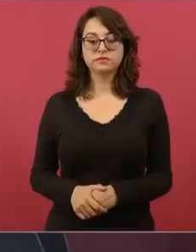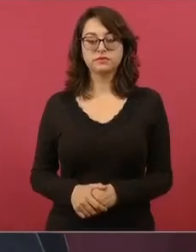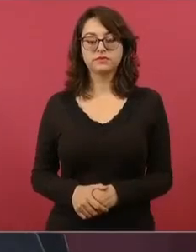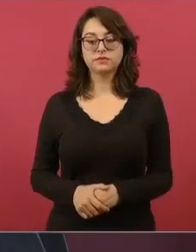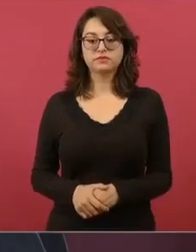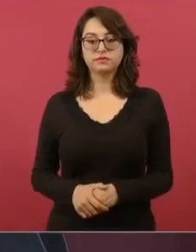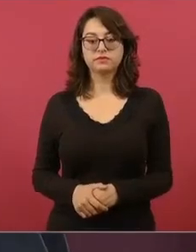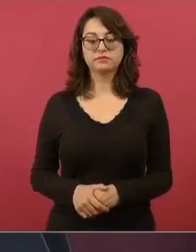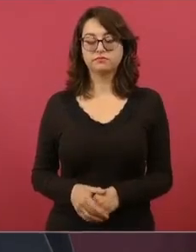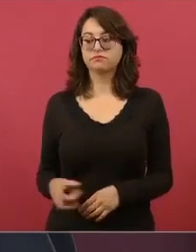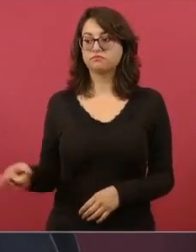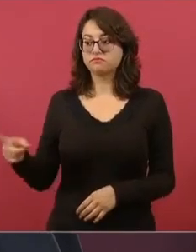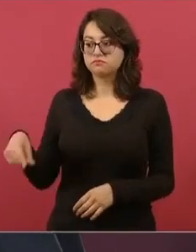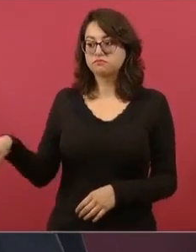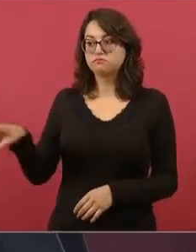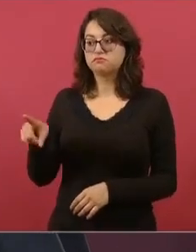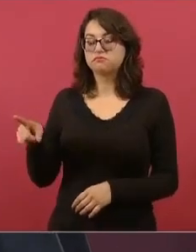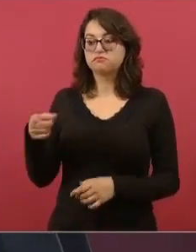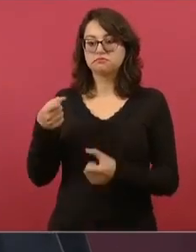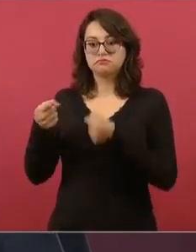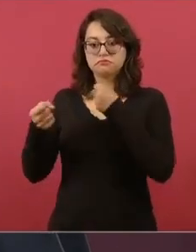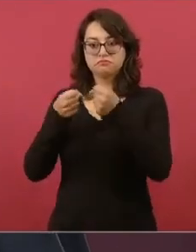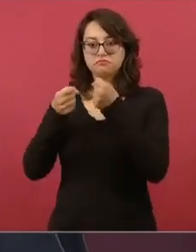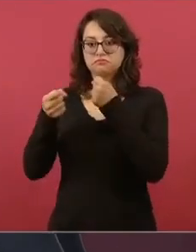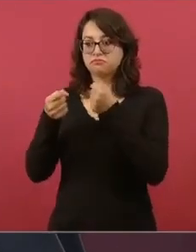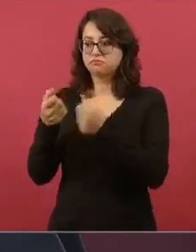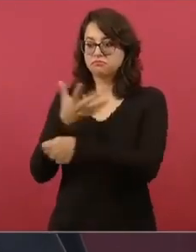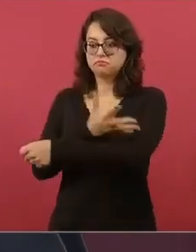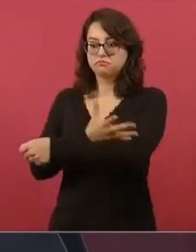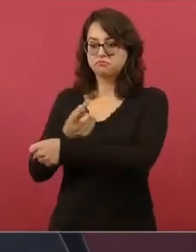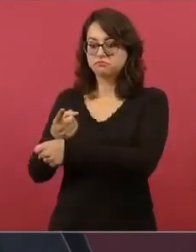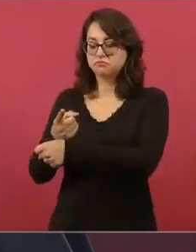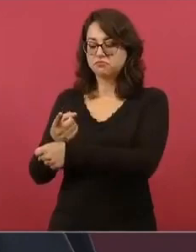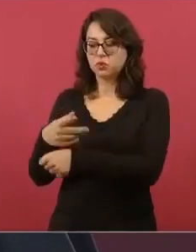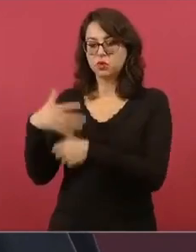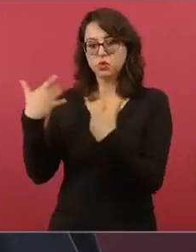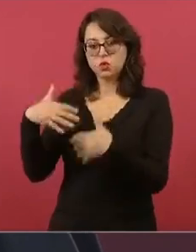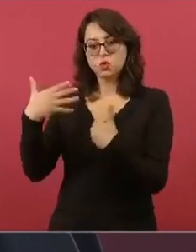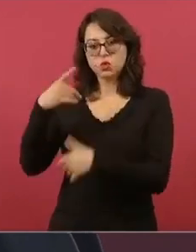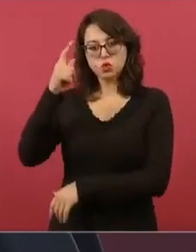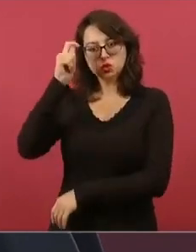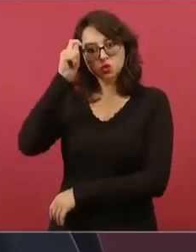que debemos de honrar siempre,